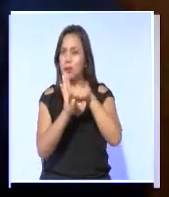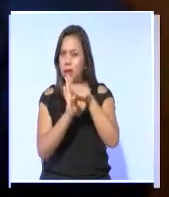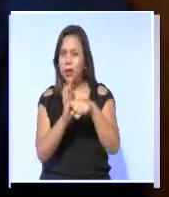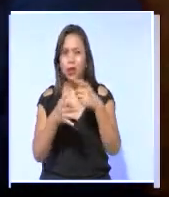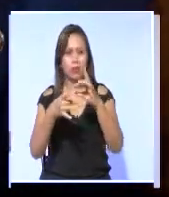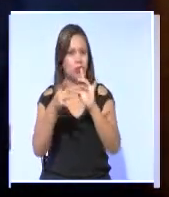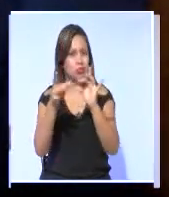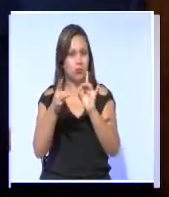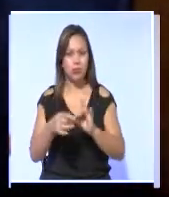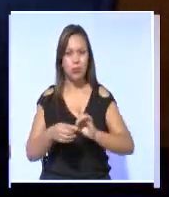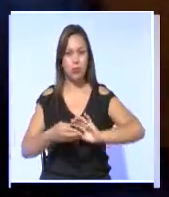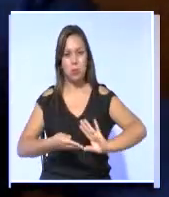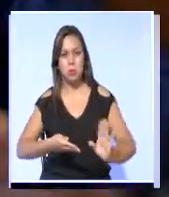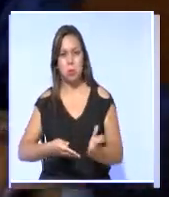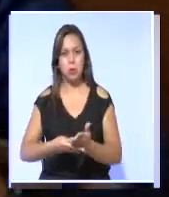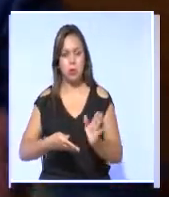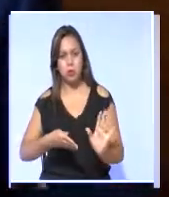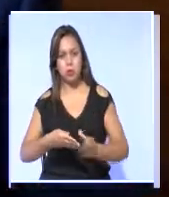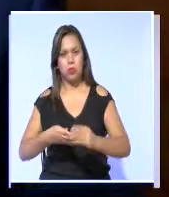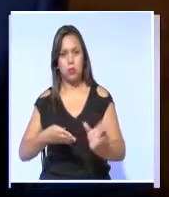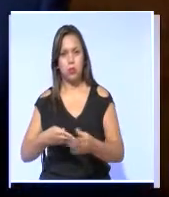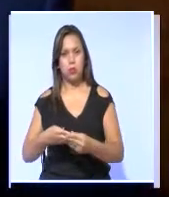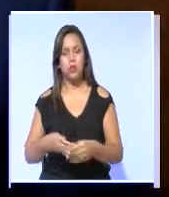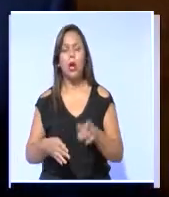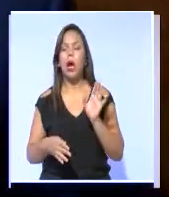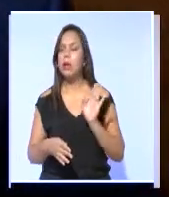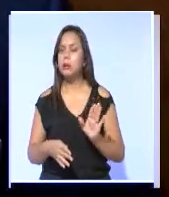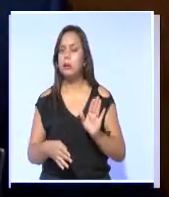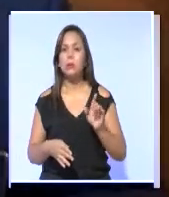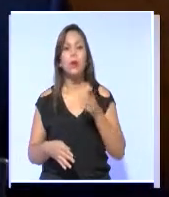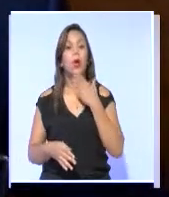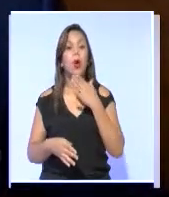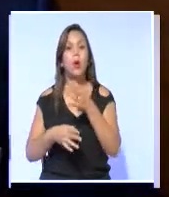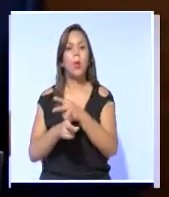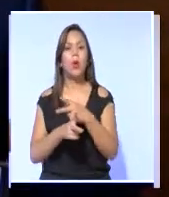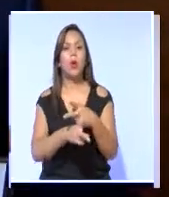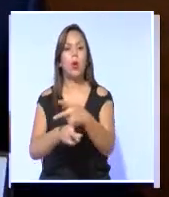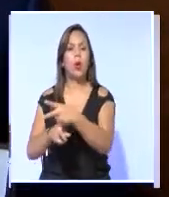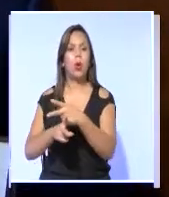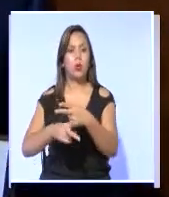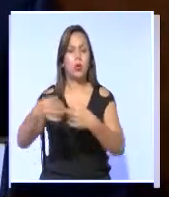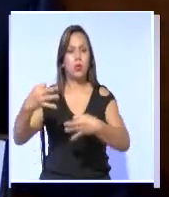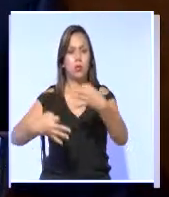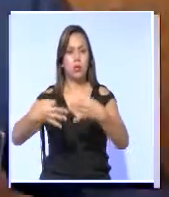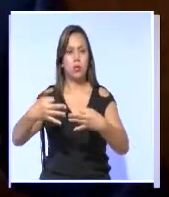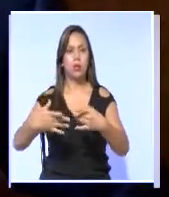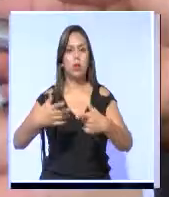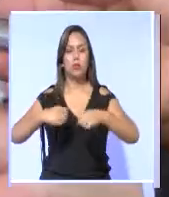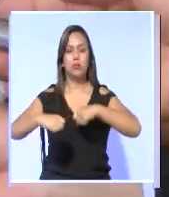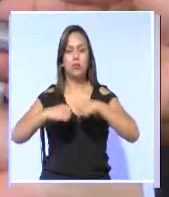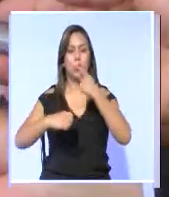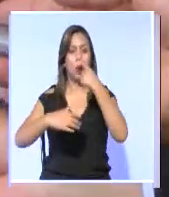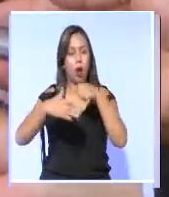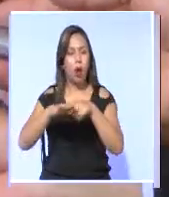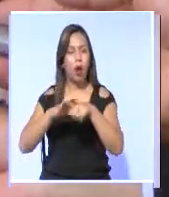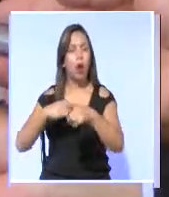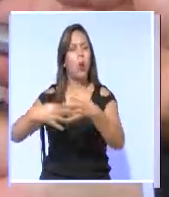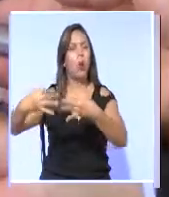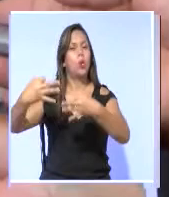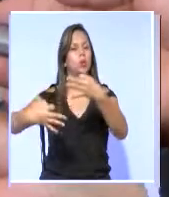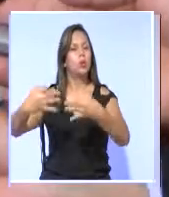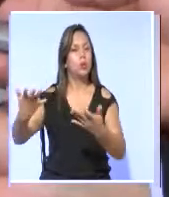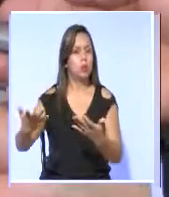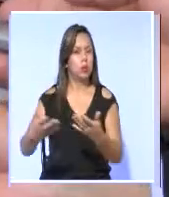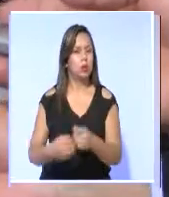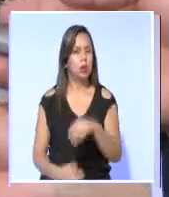según los legisladores, relata el modus operandi del Consejo de la Judicatura para interferir en la justicia. Presiones a través